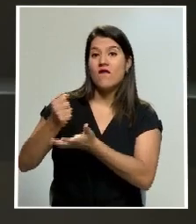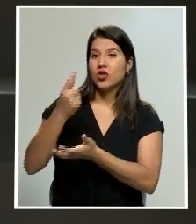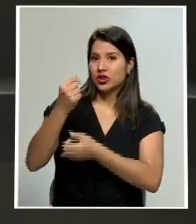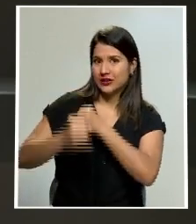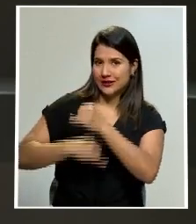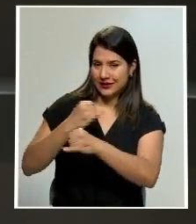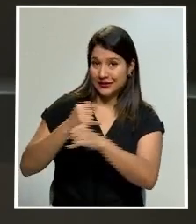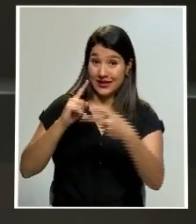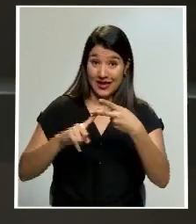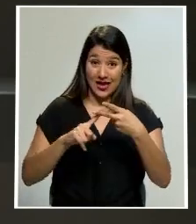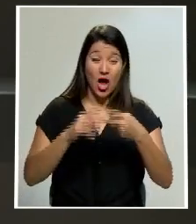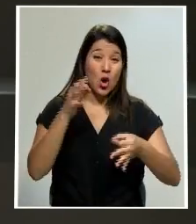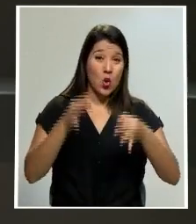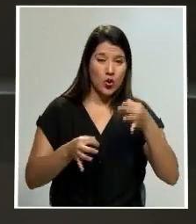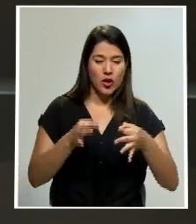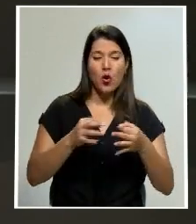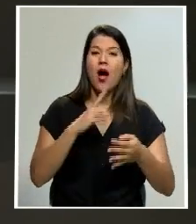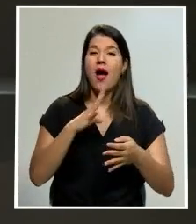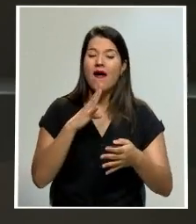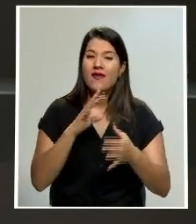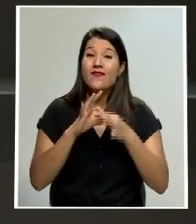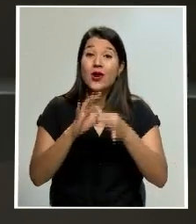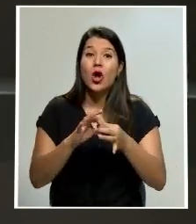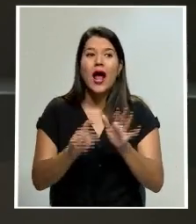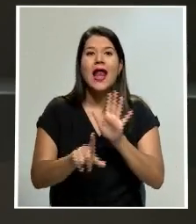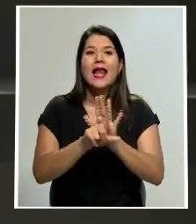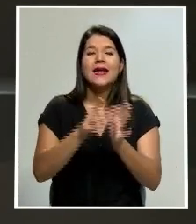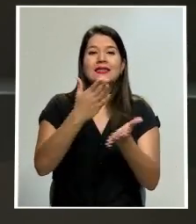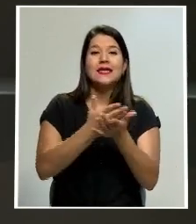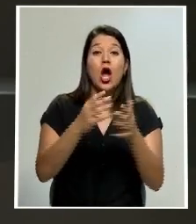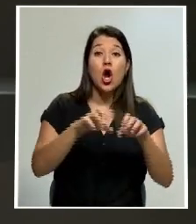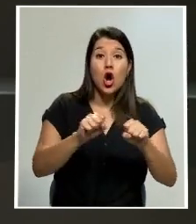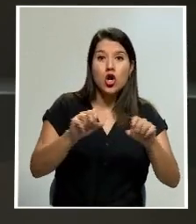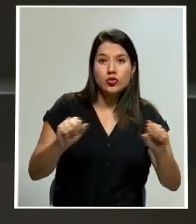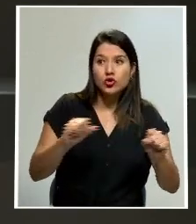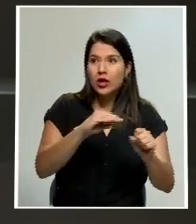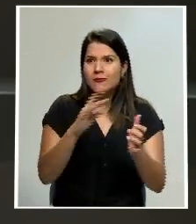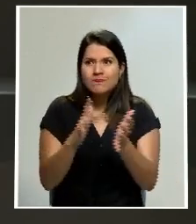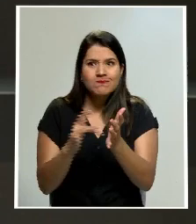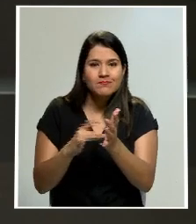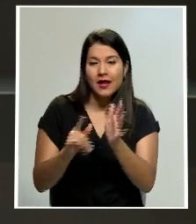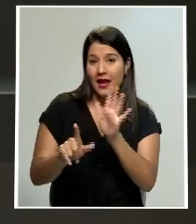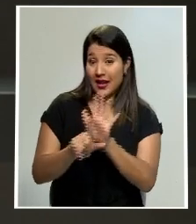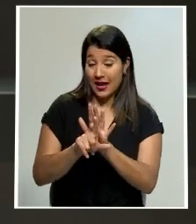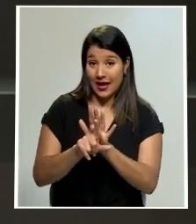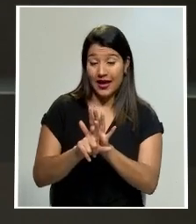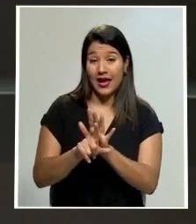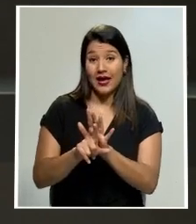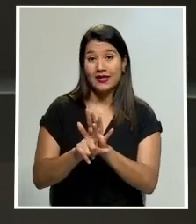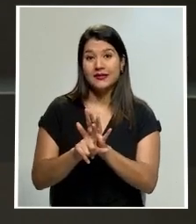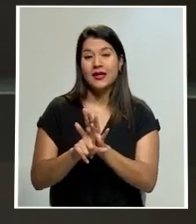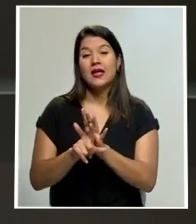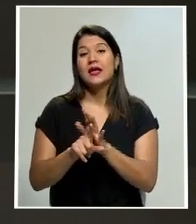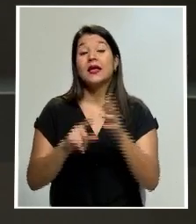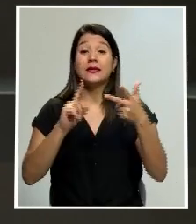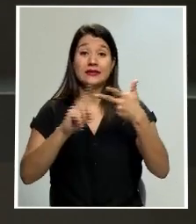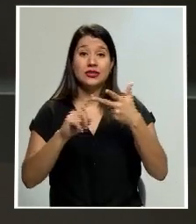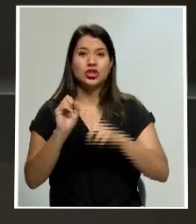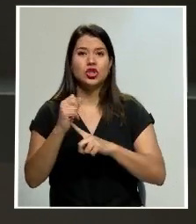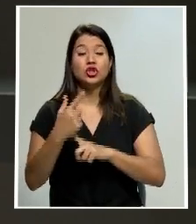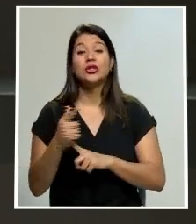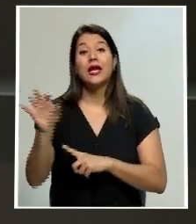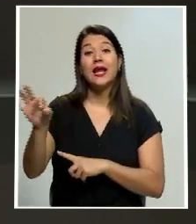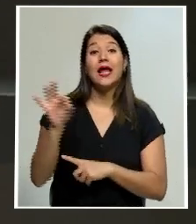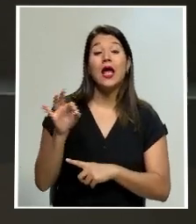Jurídicos, se iba a discutir la reforma a la ley contra la corrupción y enriquecimiento ilícito. En el caso de E-Sociales, se iba a recibir al